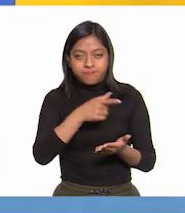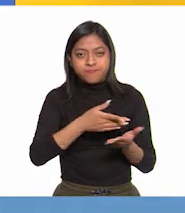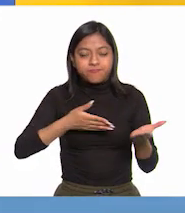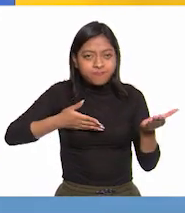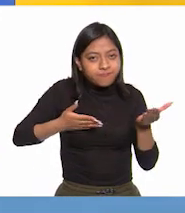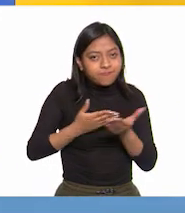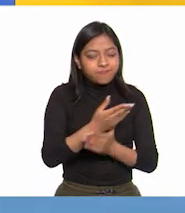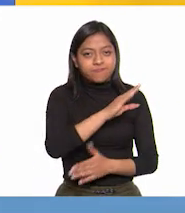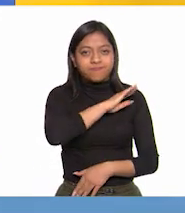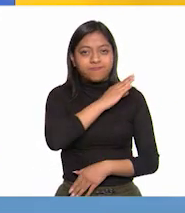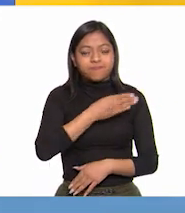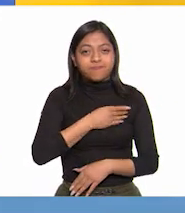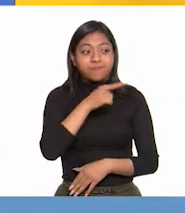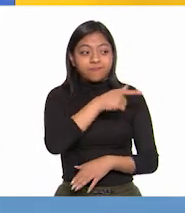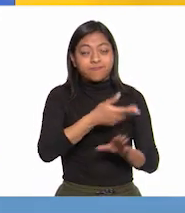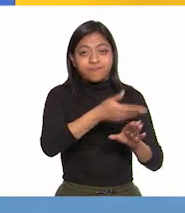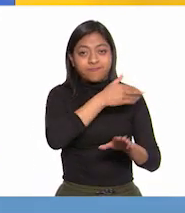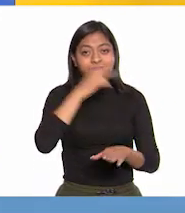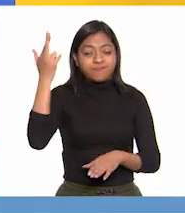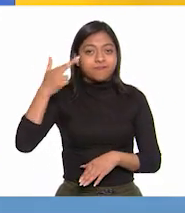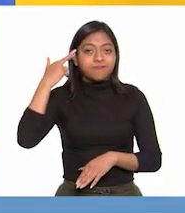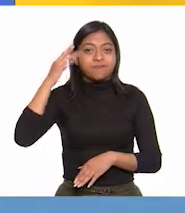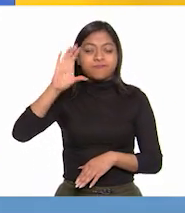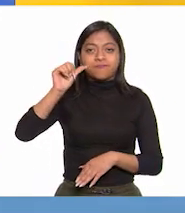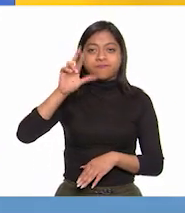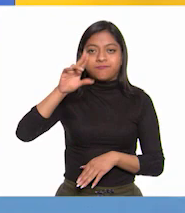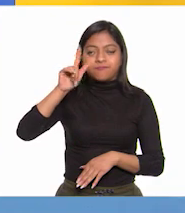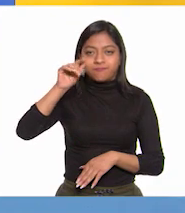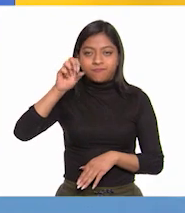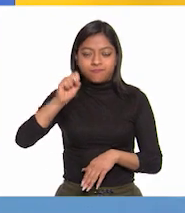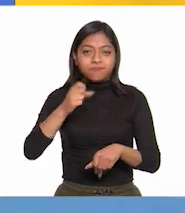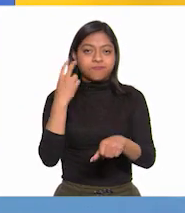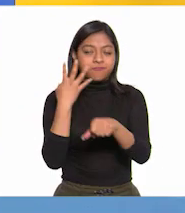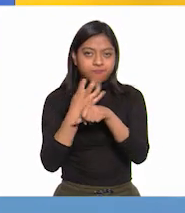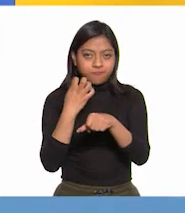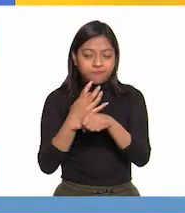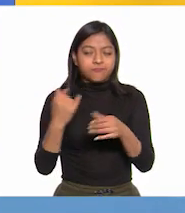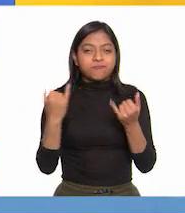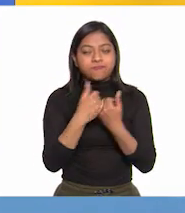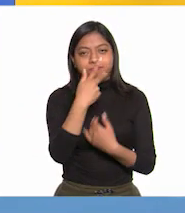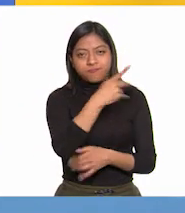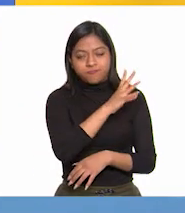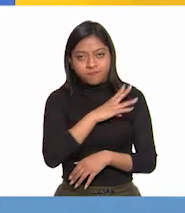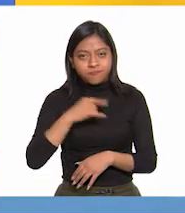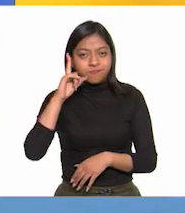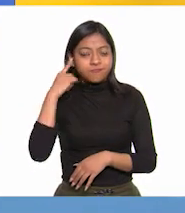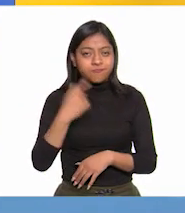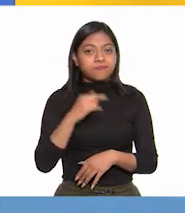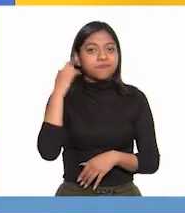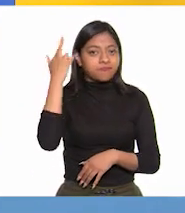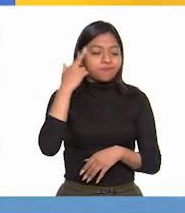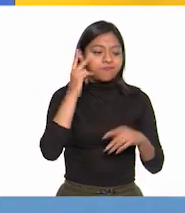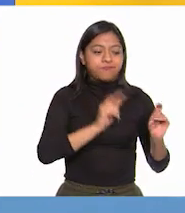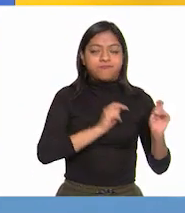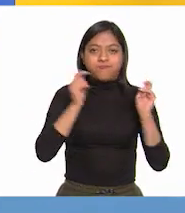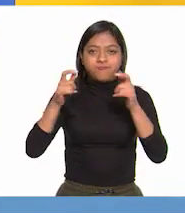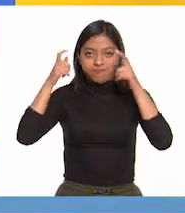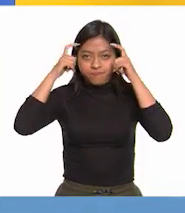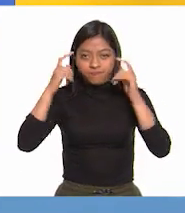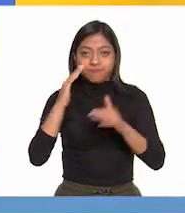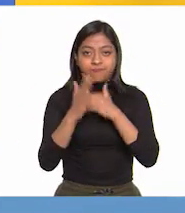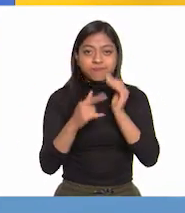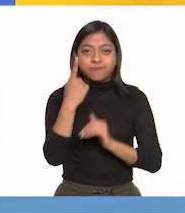obligando al rey Carlos IV y su hijo Fernando VII a abdicar a la corona española. En